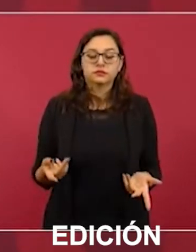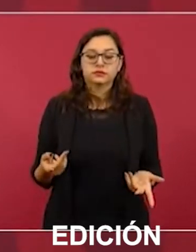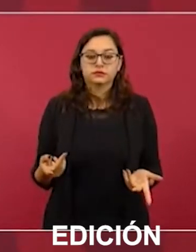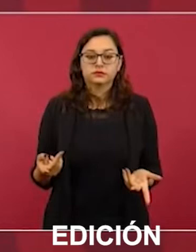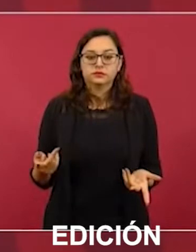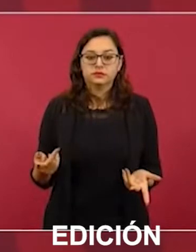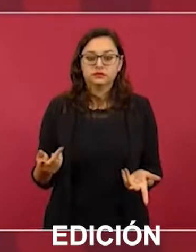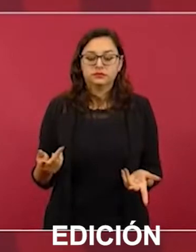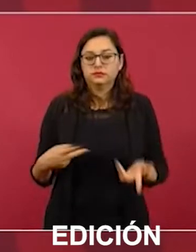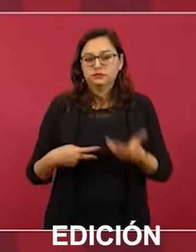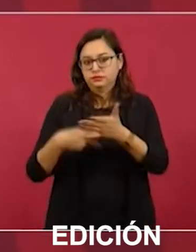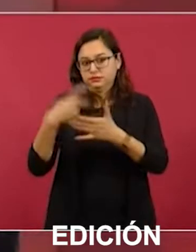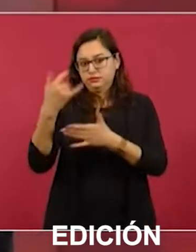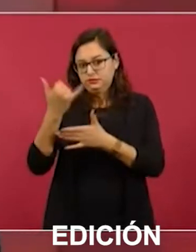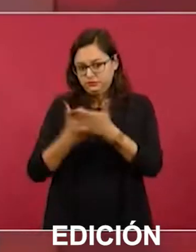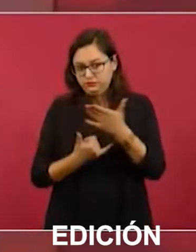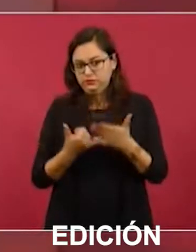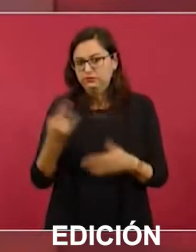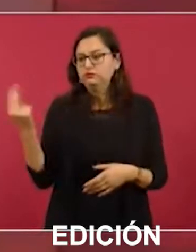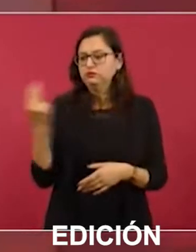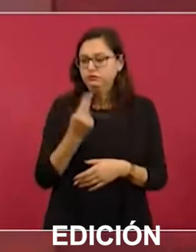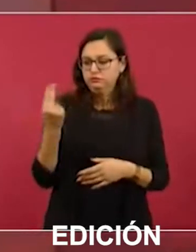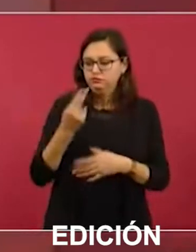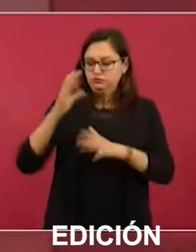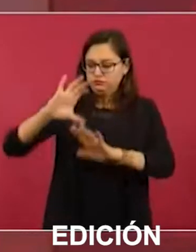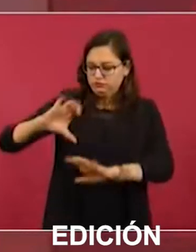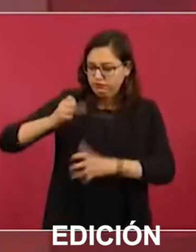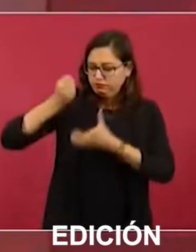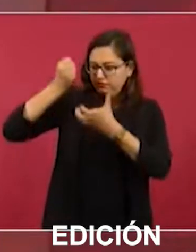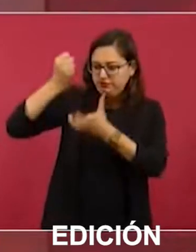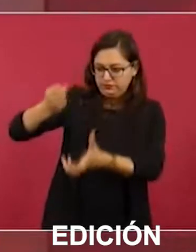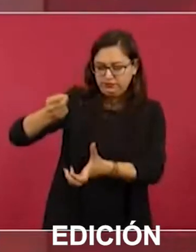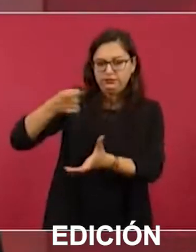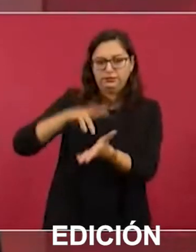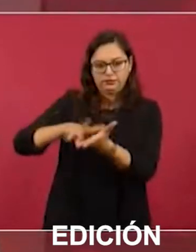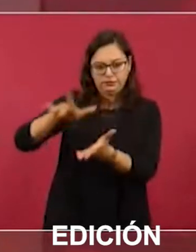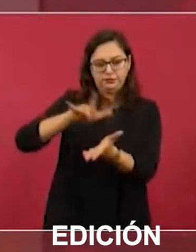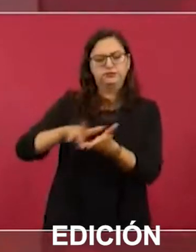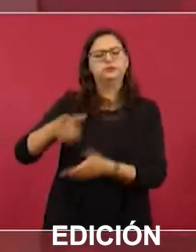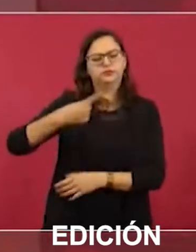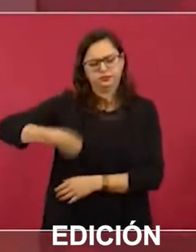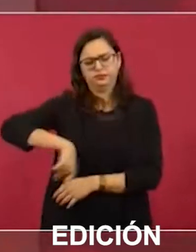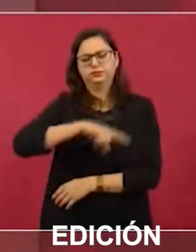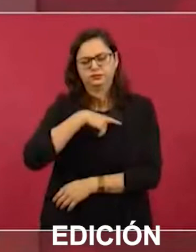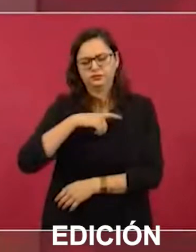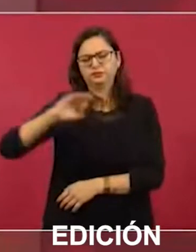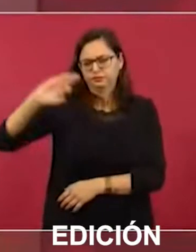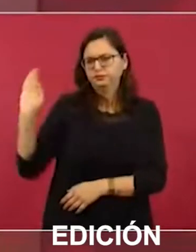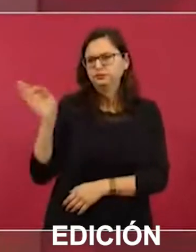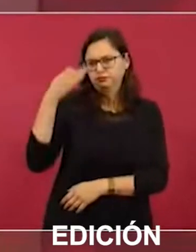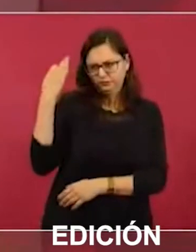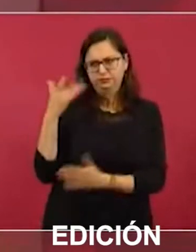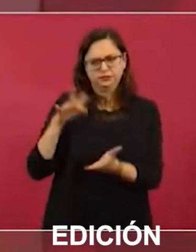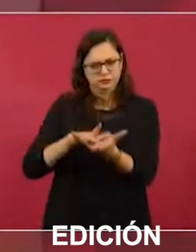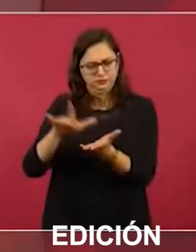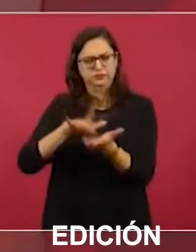un proyecto que requiere recursos. Nosotros vamos a ayudar, la federación va a ayudar.